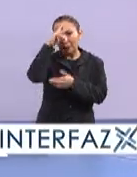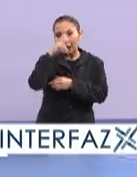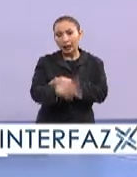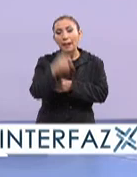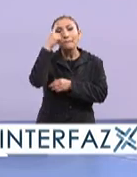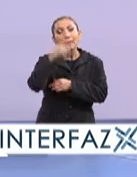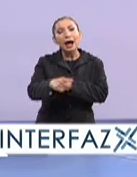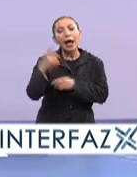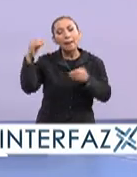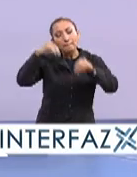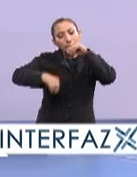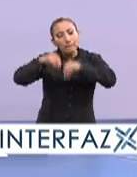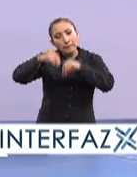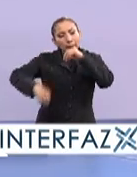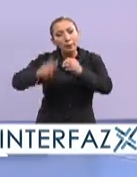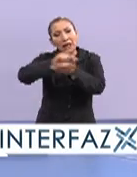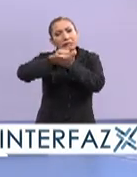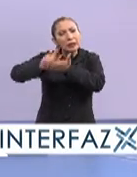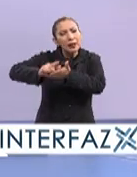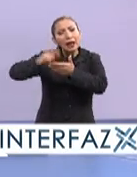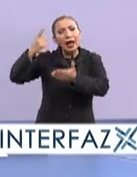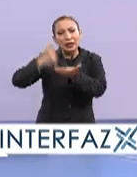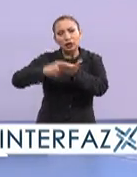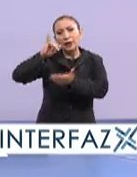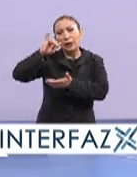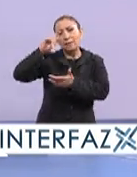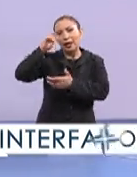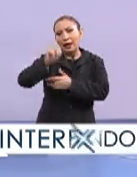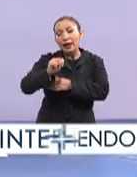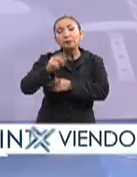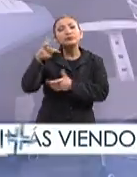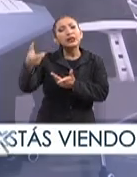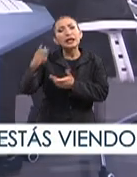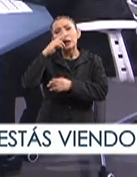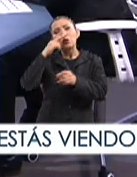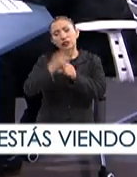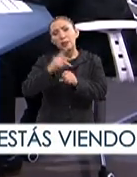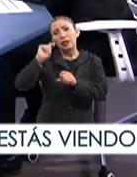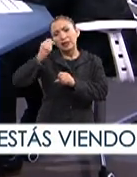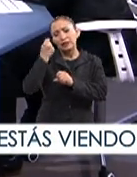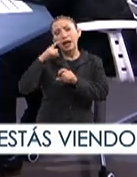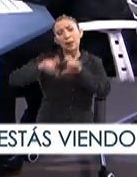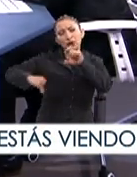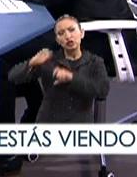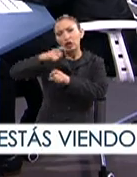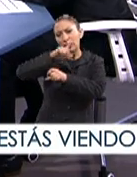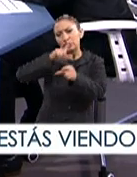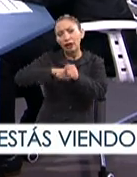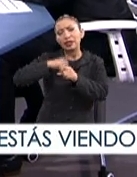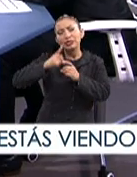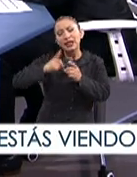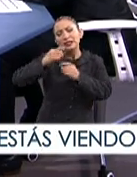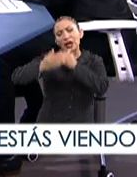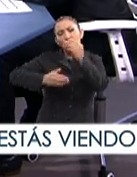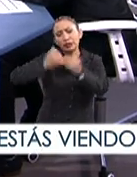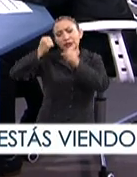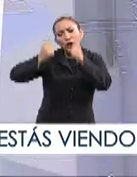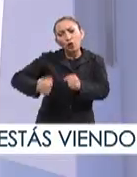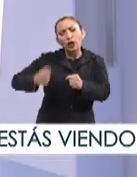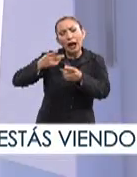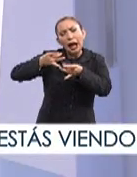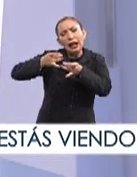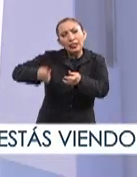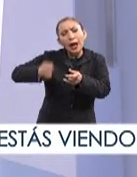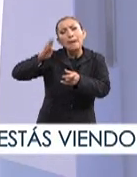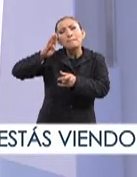Mexicano para la Producción Más Limpia del Instituto Politécnico Nacional y responsable técnico del Laboratorio Nacional de Desarrollo y Aseguramiento de